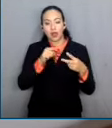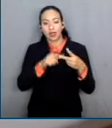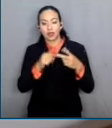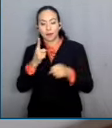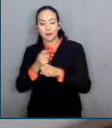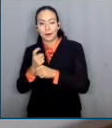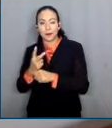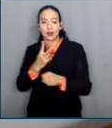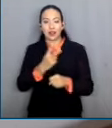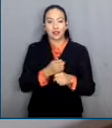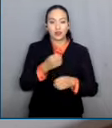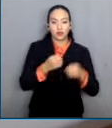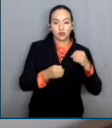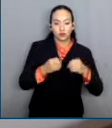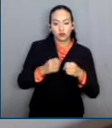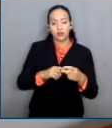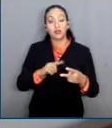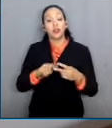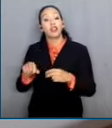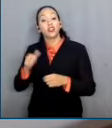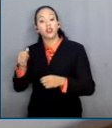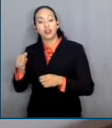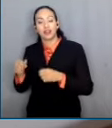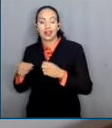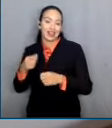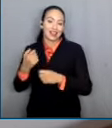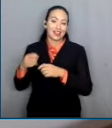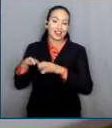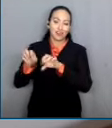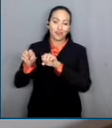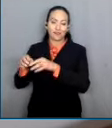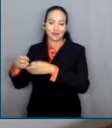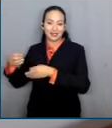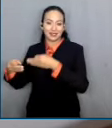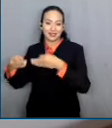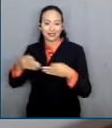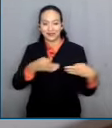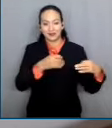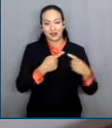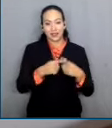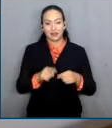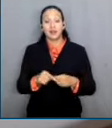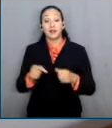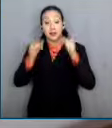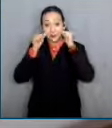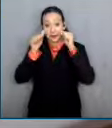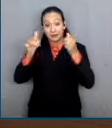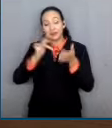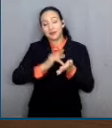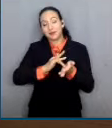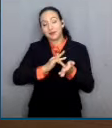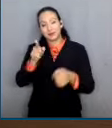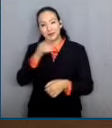segunda entre tribunales tribunales colegiados. Reiteramos el agradecimiento por su atención. Que tenga una excelente noche.